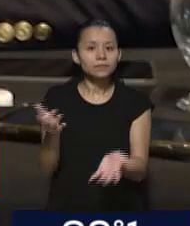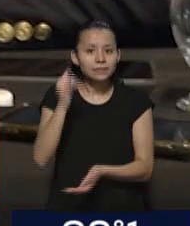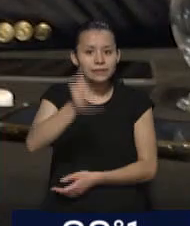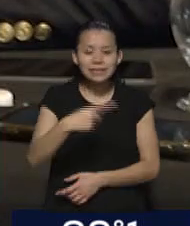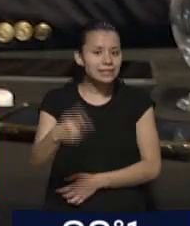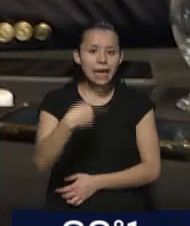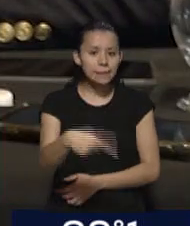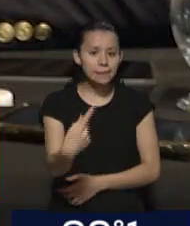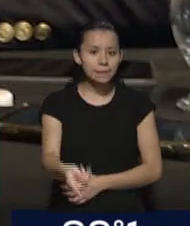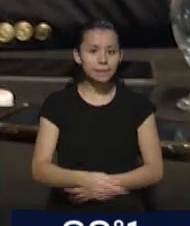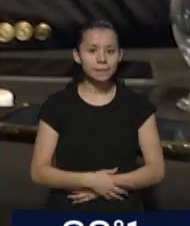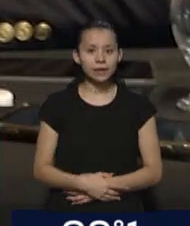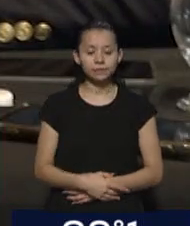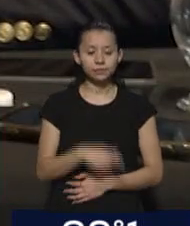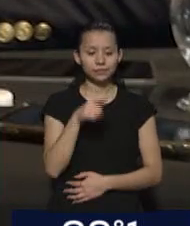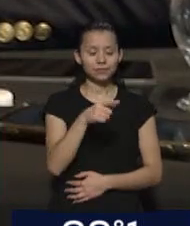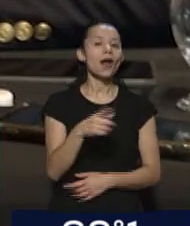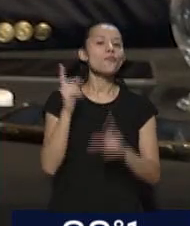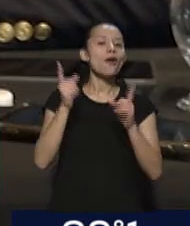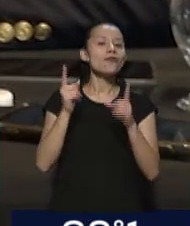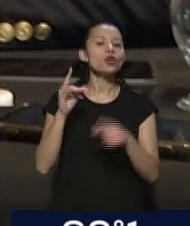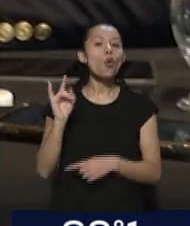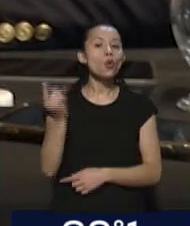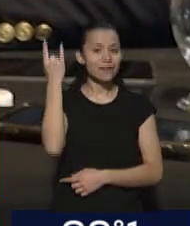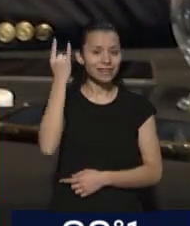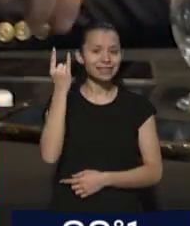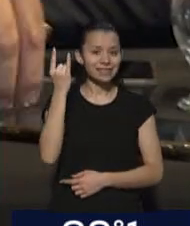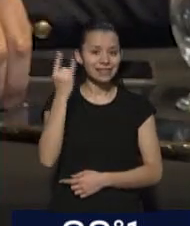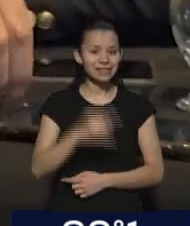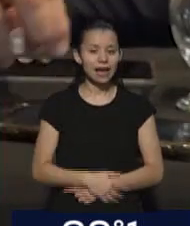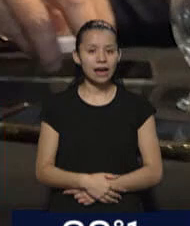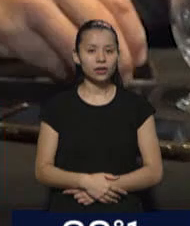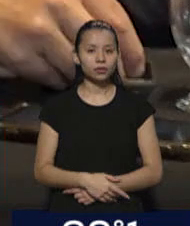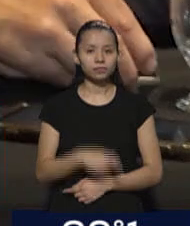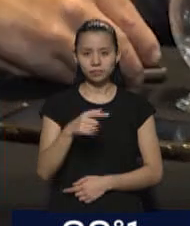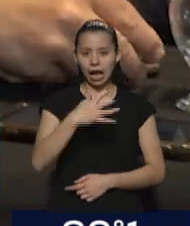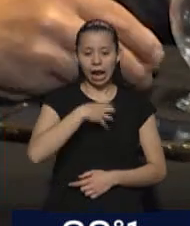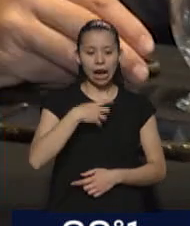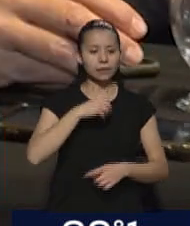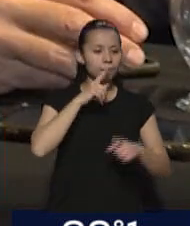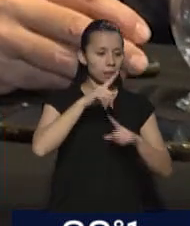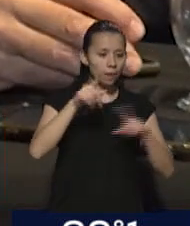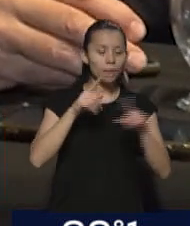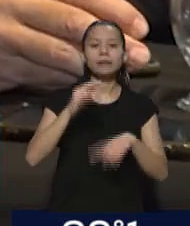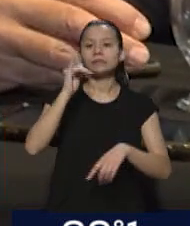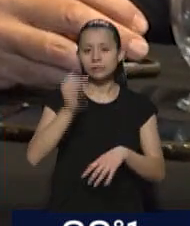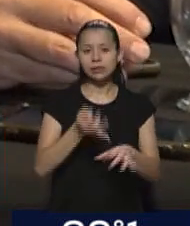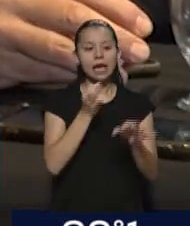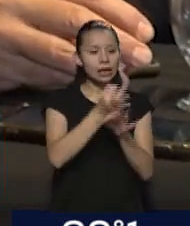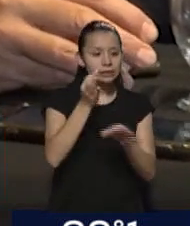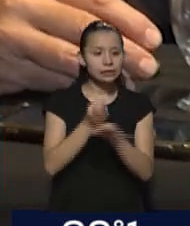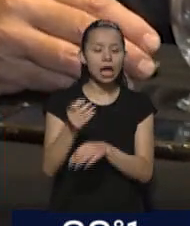Tadeo García Salazar es profesor universitario, da clase por vocación hace muchos años, ganado por concurso, es docente,